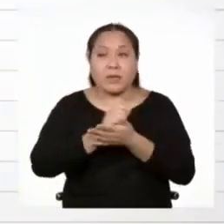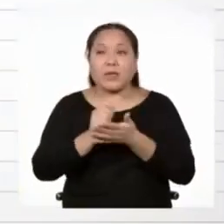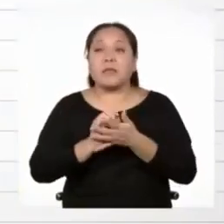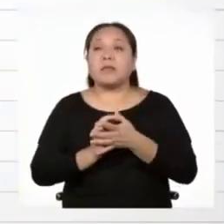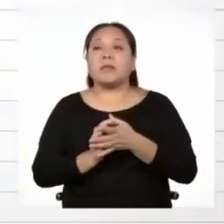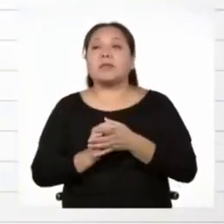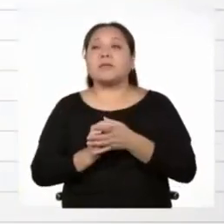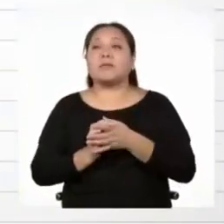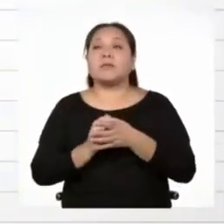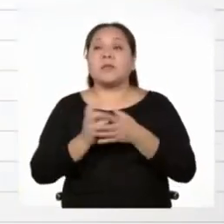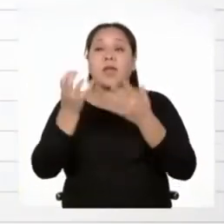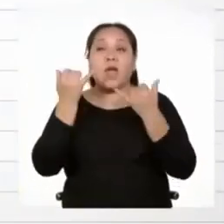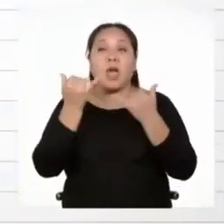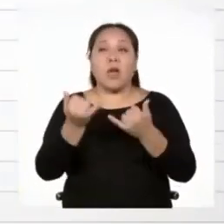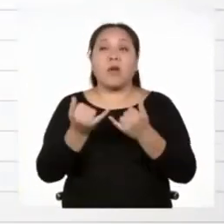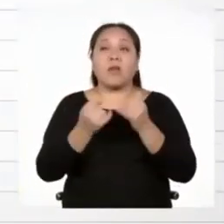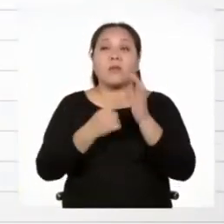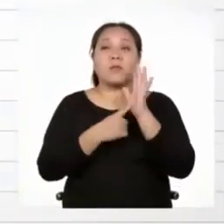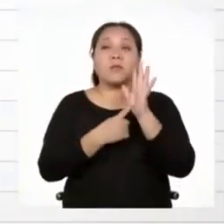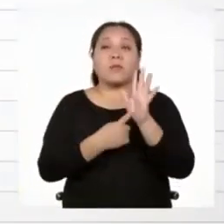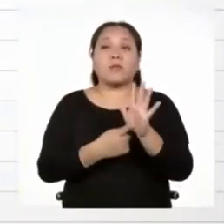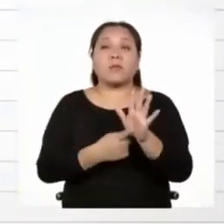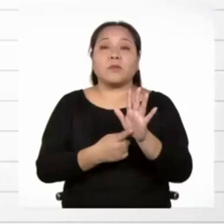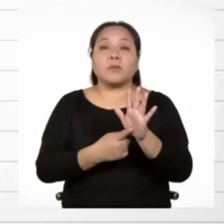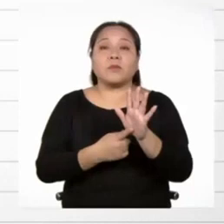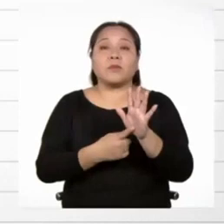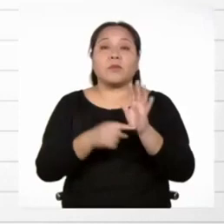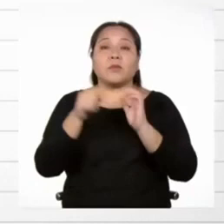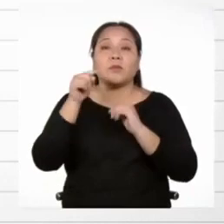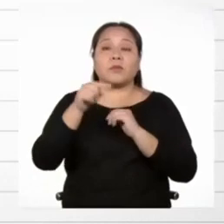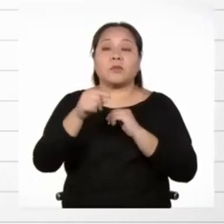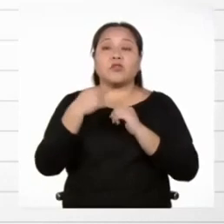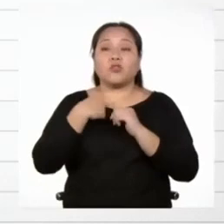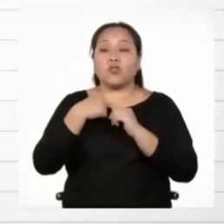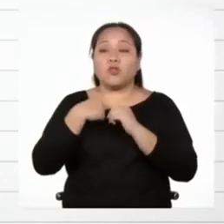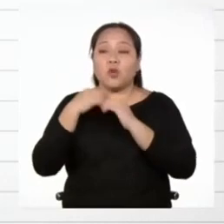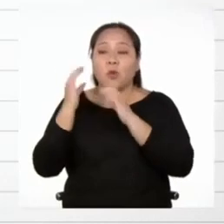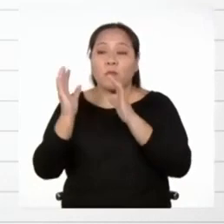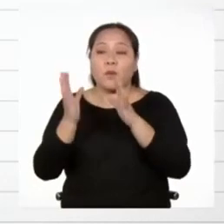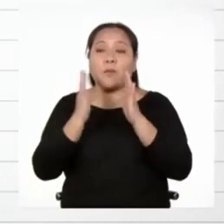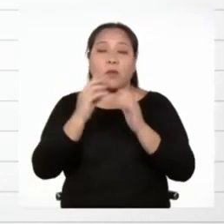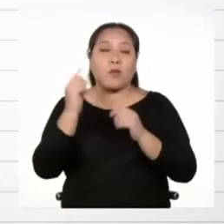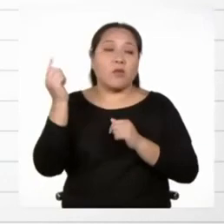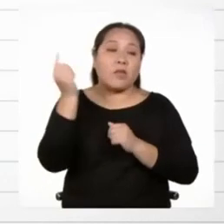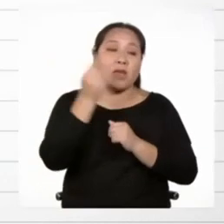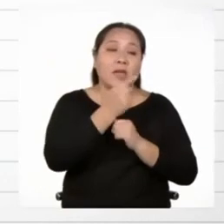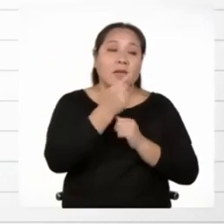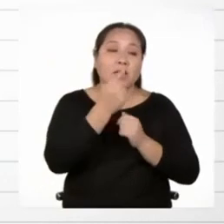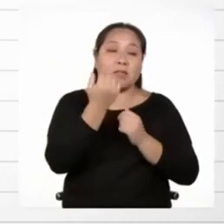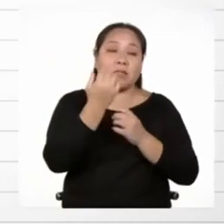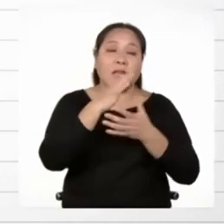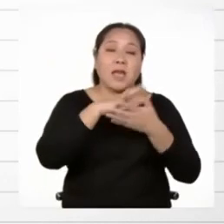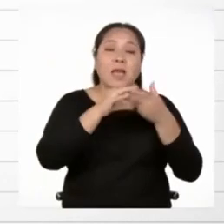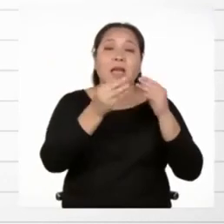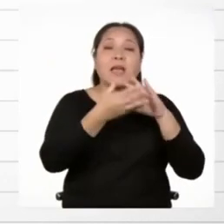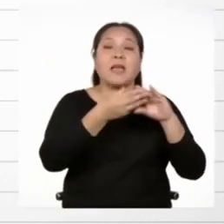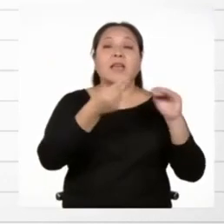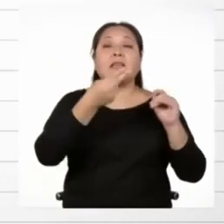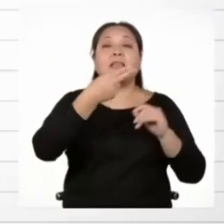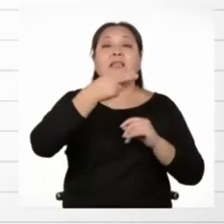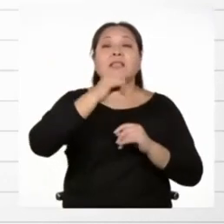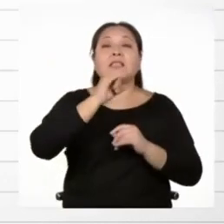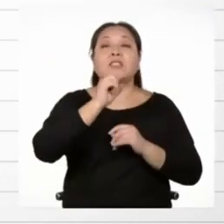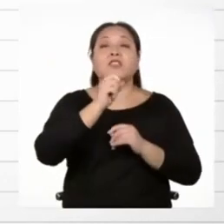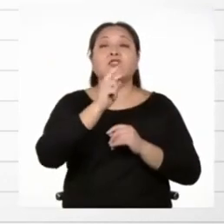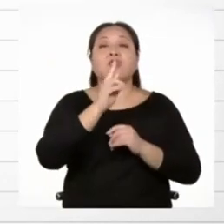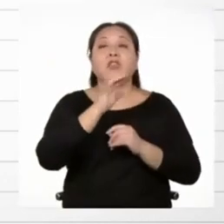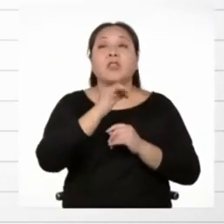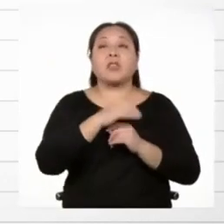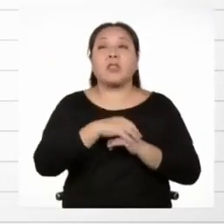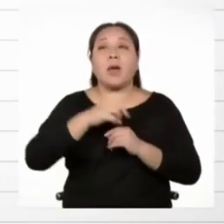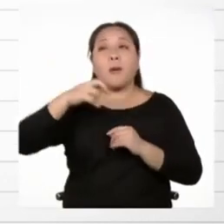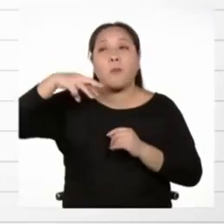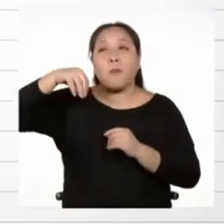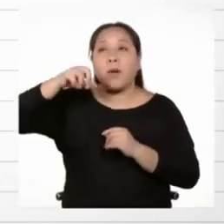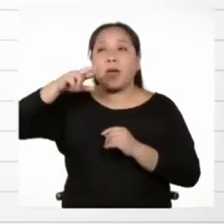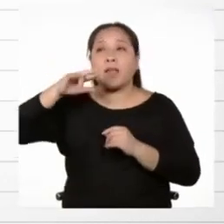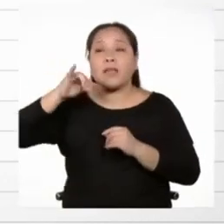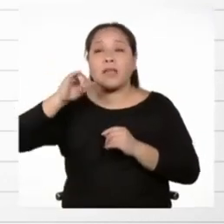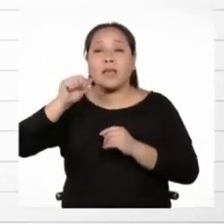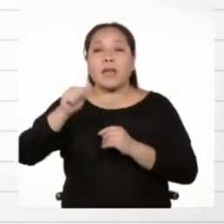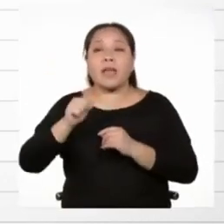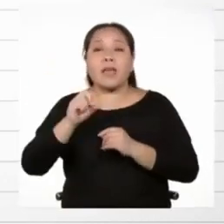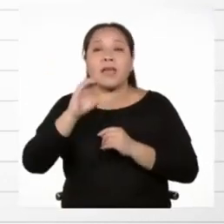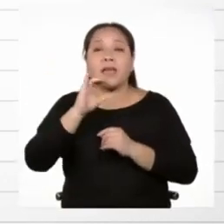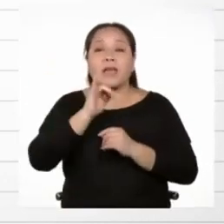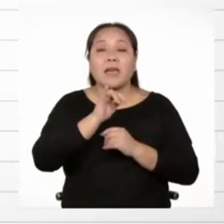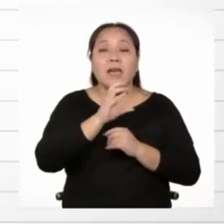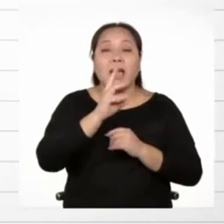Ahora, les vamos a mostrar el párrafo que elaboré a partir de la tira cómica. María y Carlos son dos